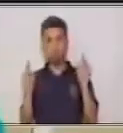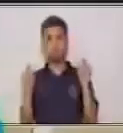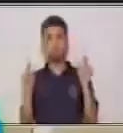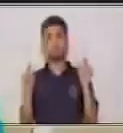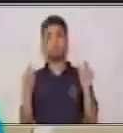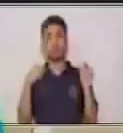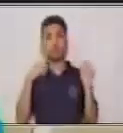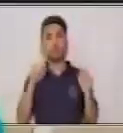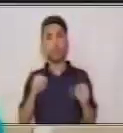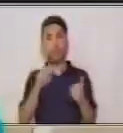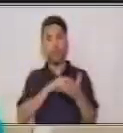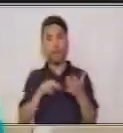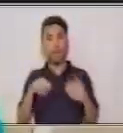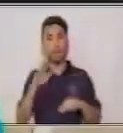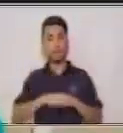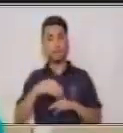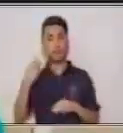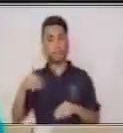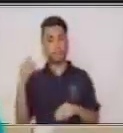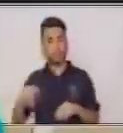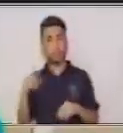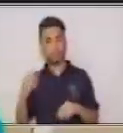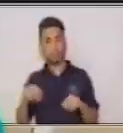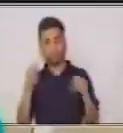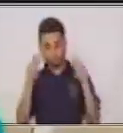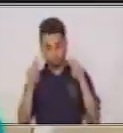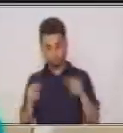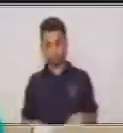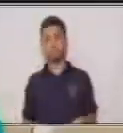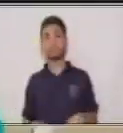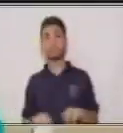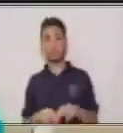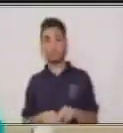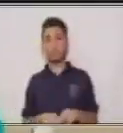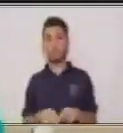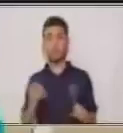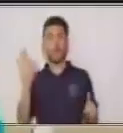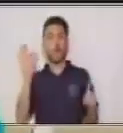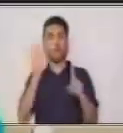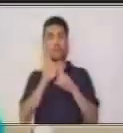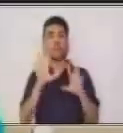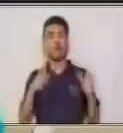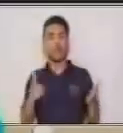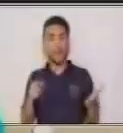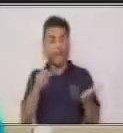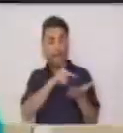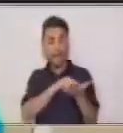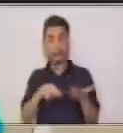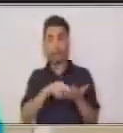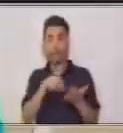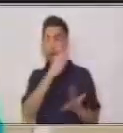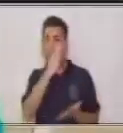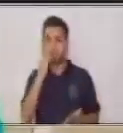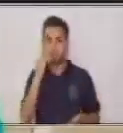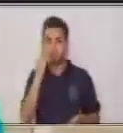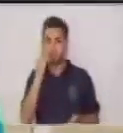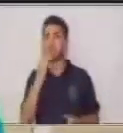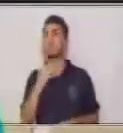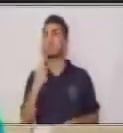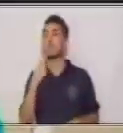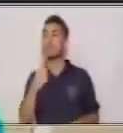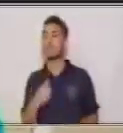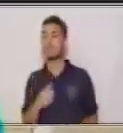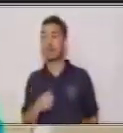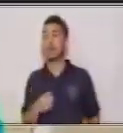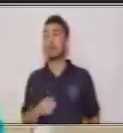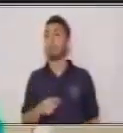más rápido y fluido. Los objetivos de la lectura silenciosa, dice que es de forma privada.